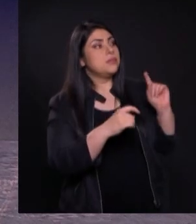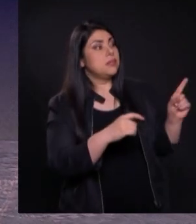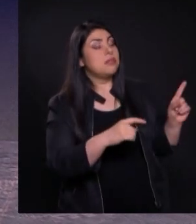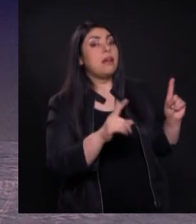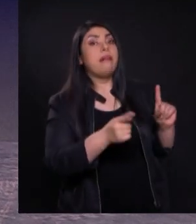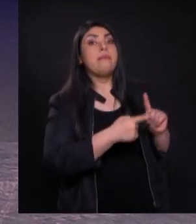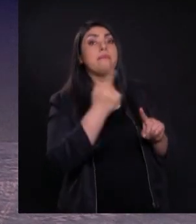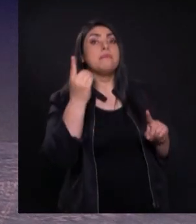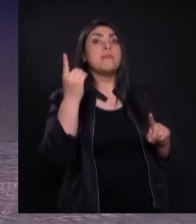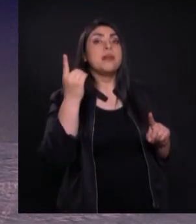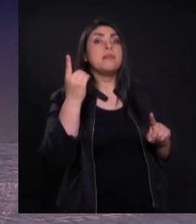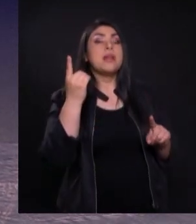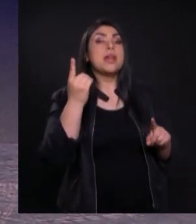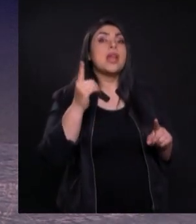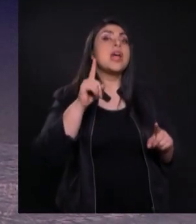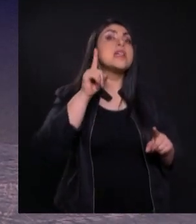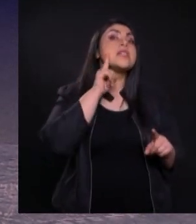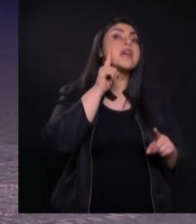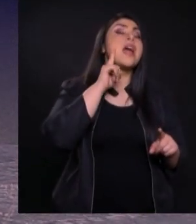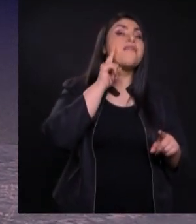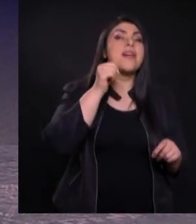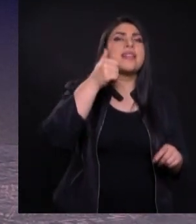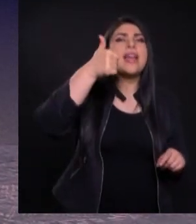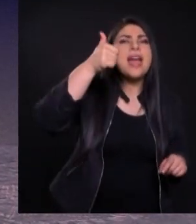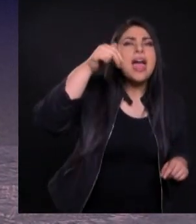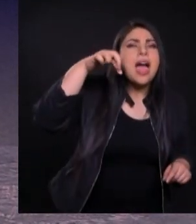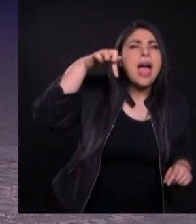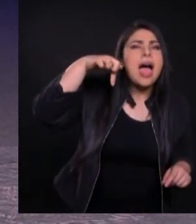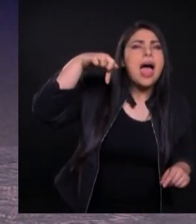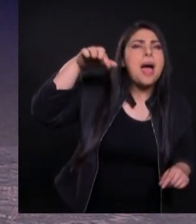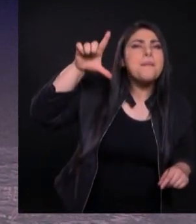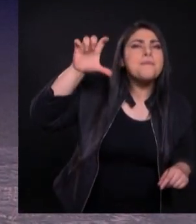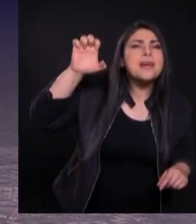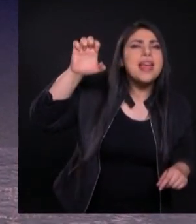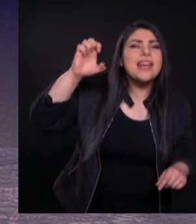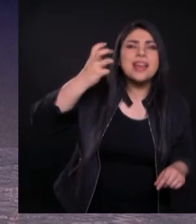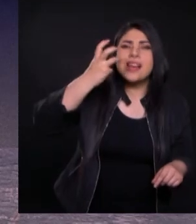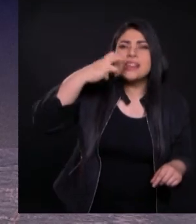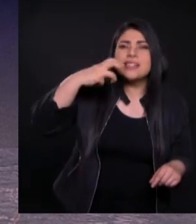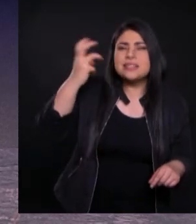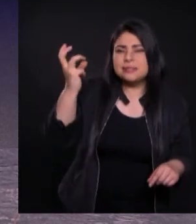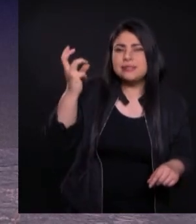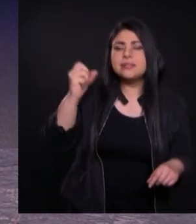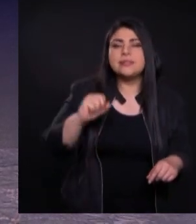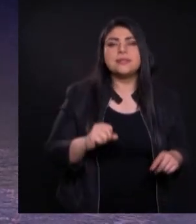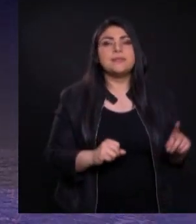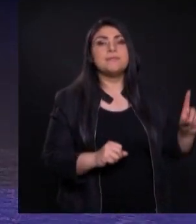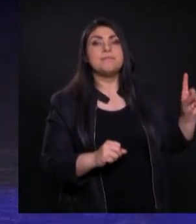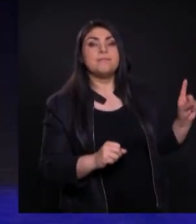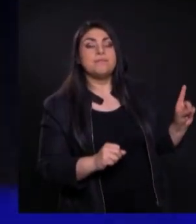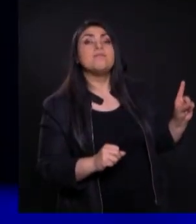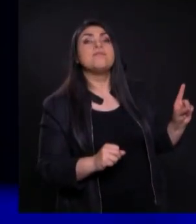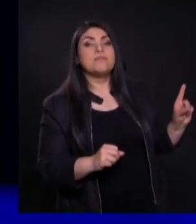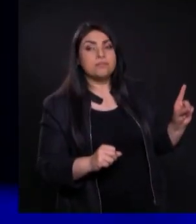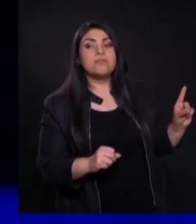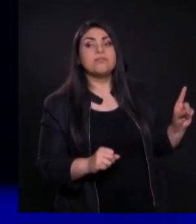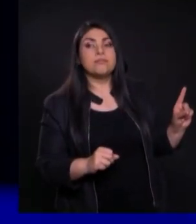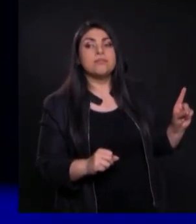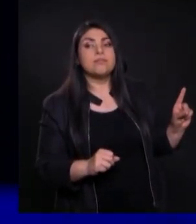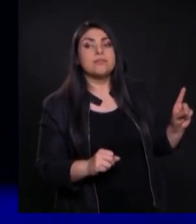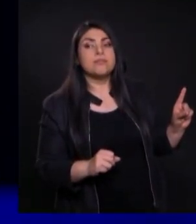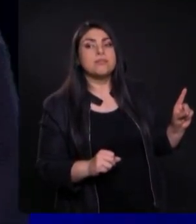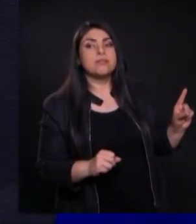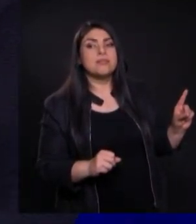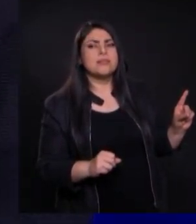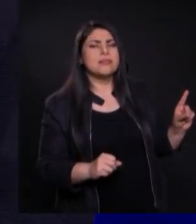oficial de Apple Y en el primer principal teórico del marketing de evangelización